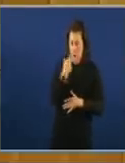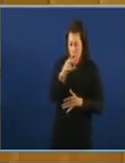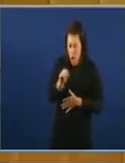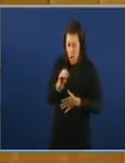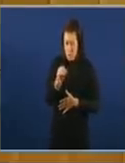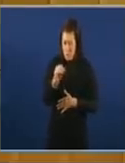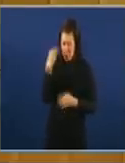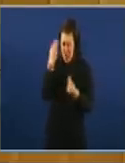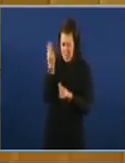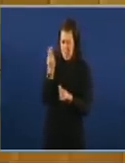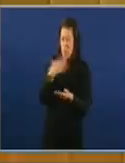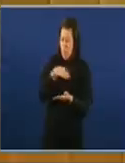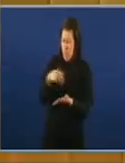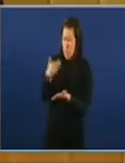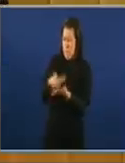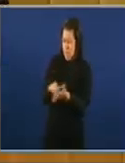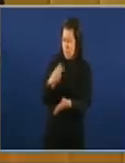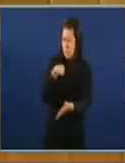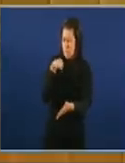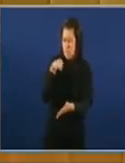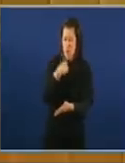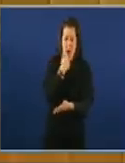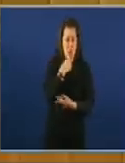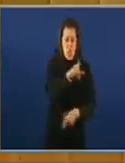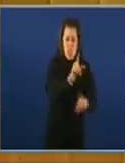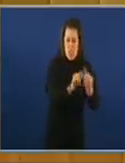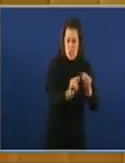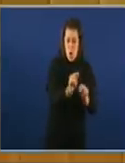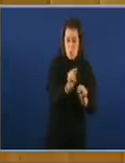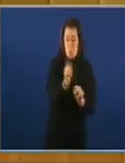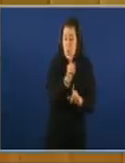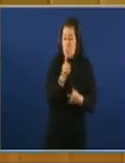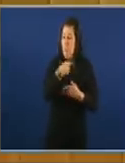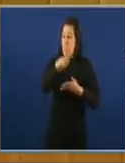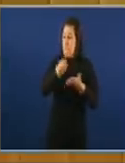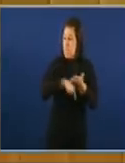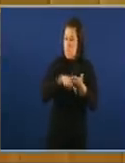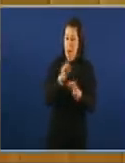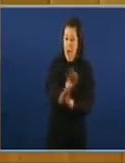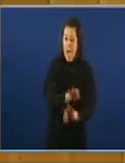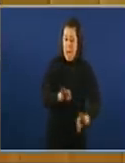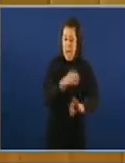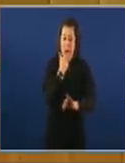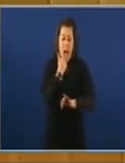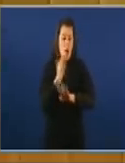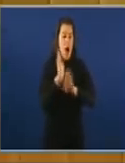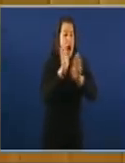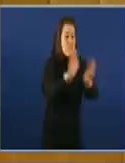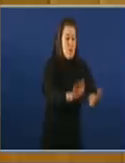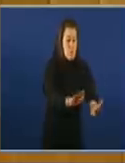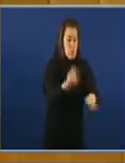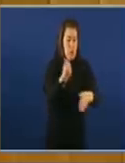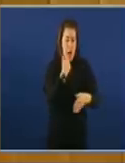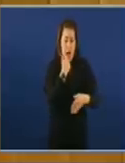responsabilidade política cando non hai ninguna decisión tomada, cando non se asinou ningún papel, cando non se favoreceu desde ningún posto do que estivera o presidente da